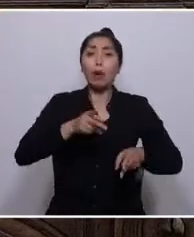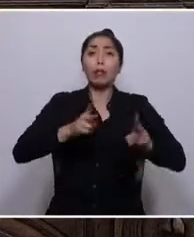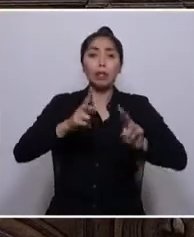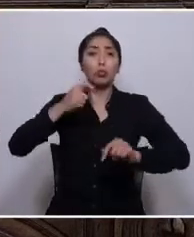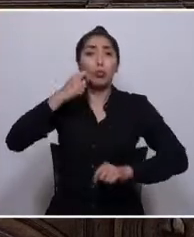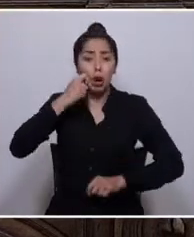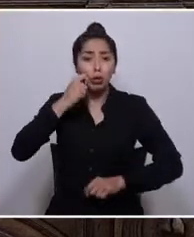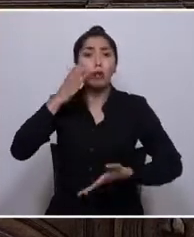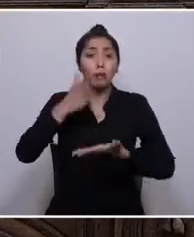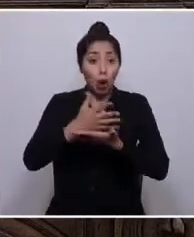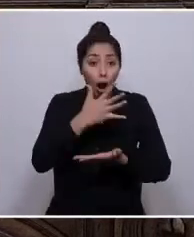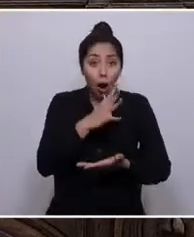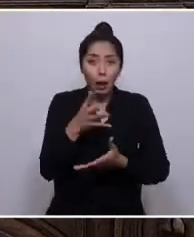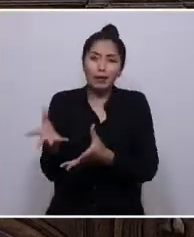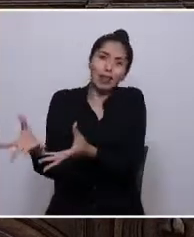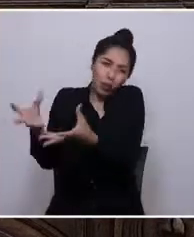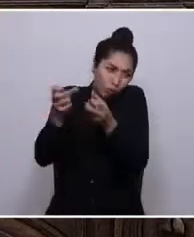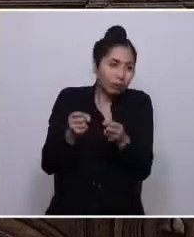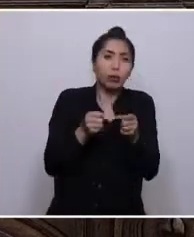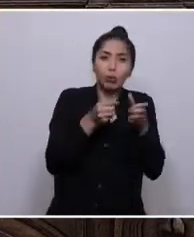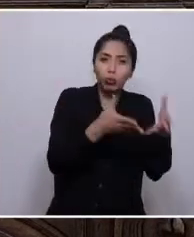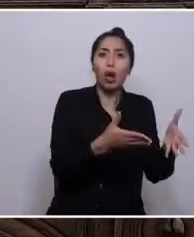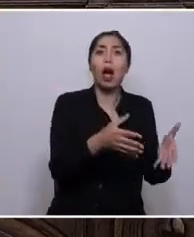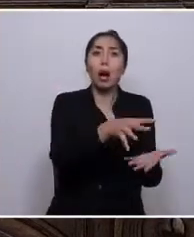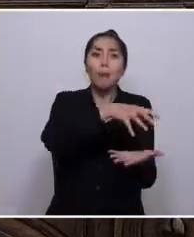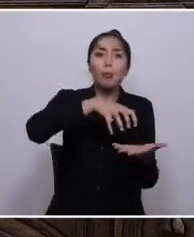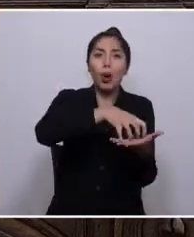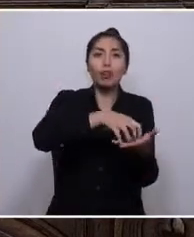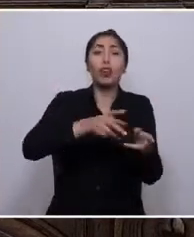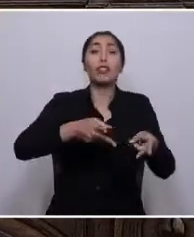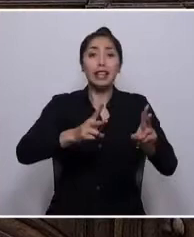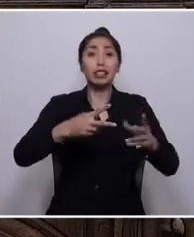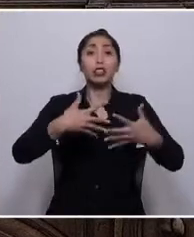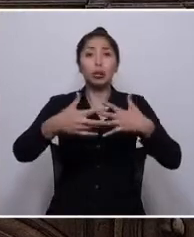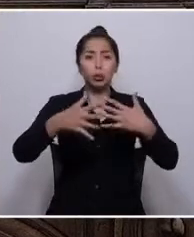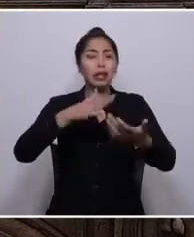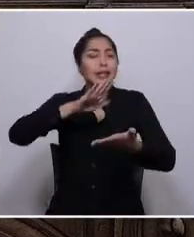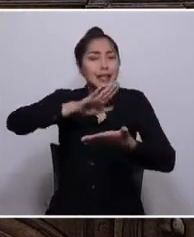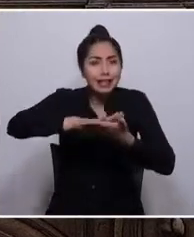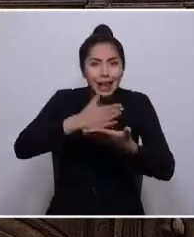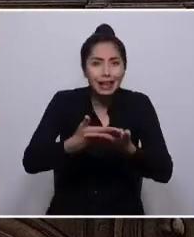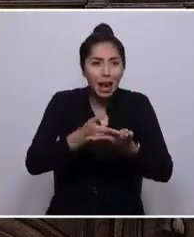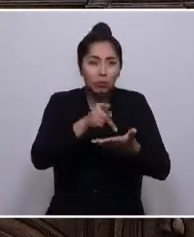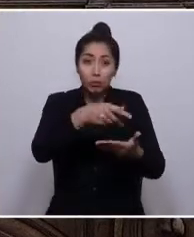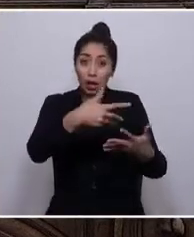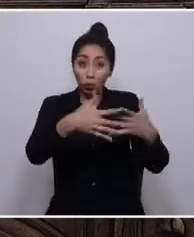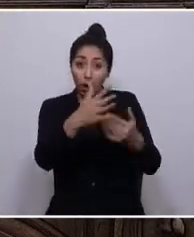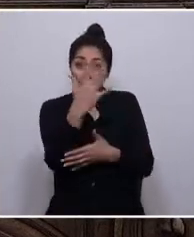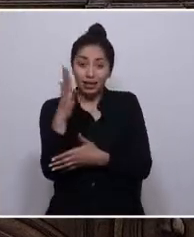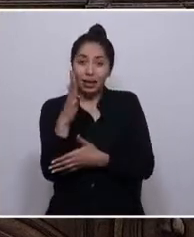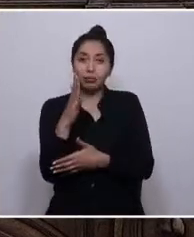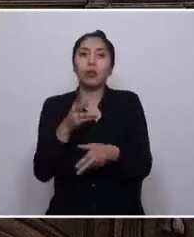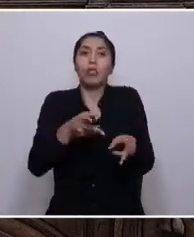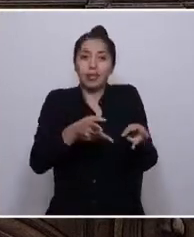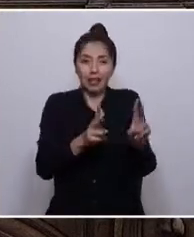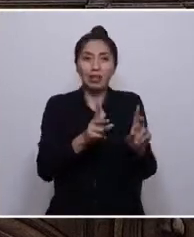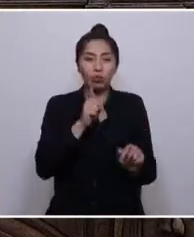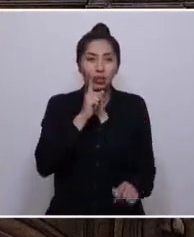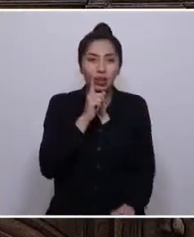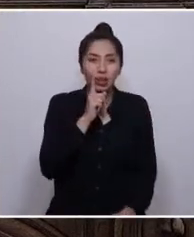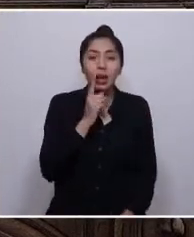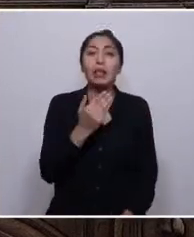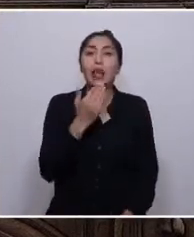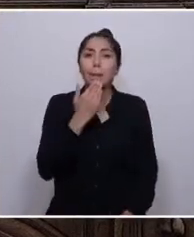recuperar el agua para los pueblos. El derecho a la naturaleza sana y vista como sujeta de derechos. Buscamos acabar con las